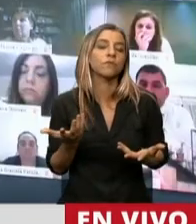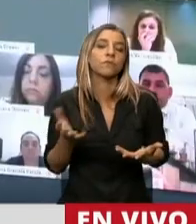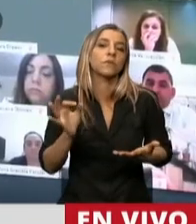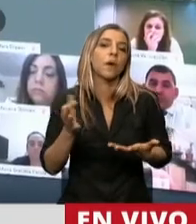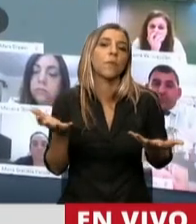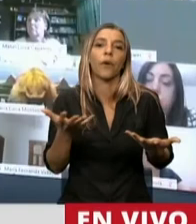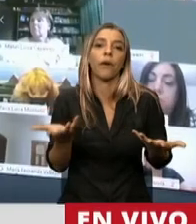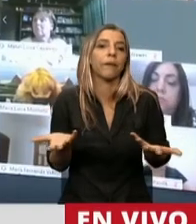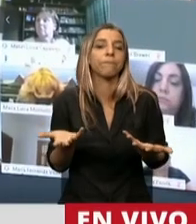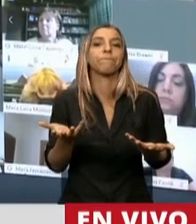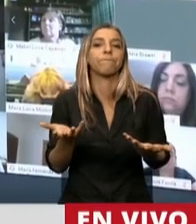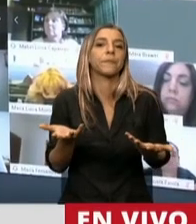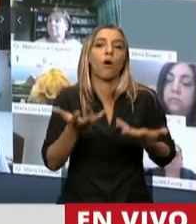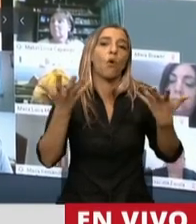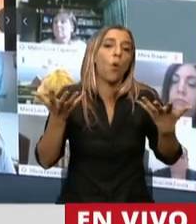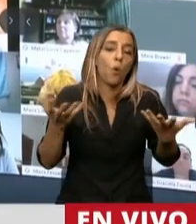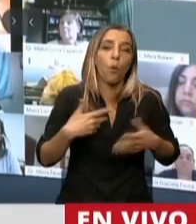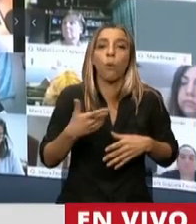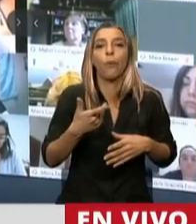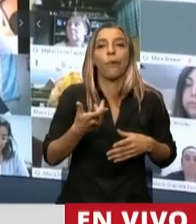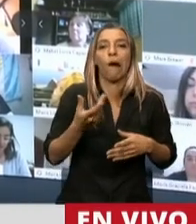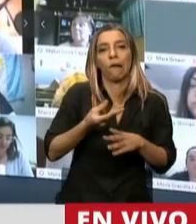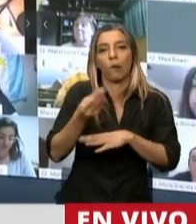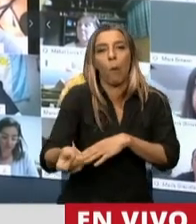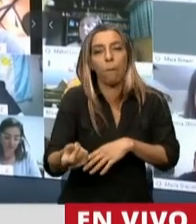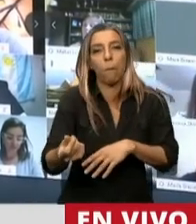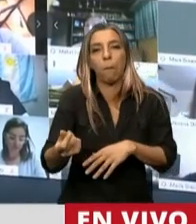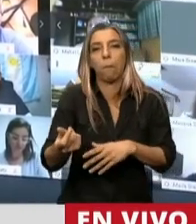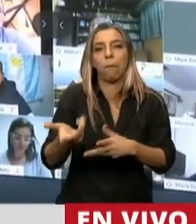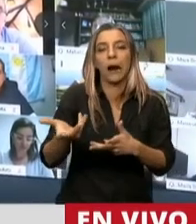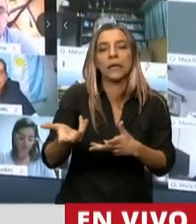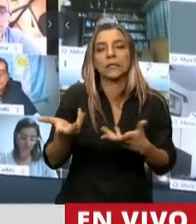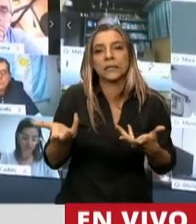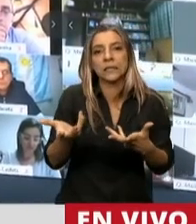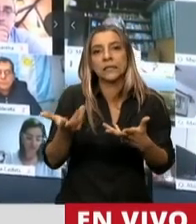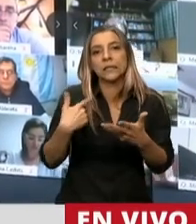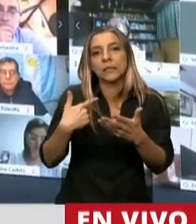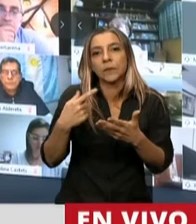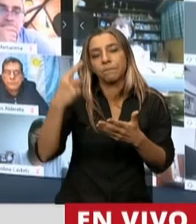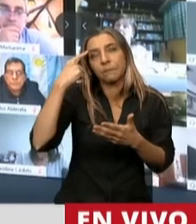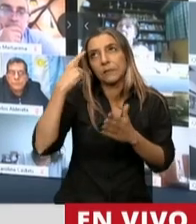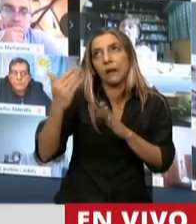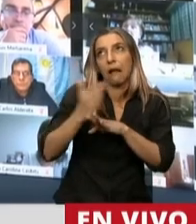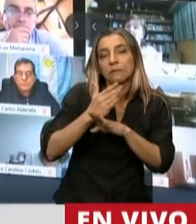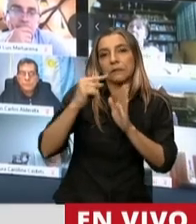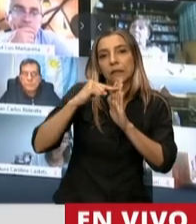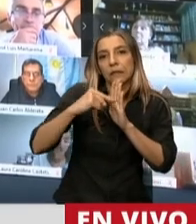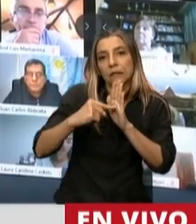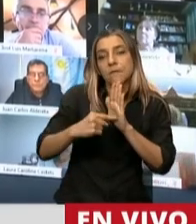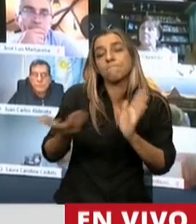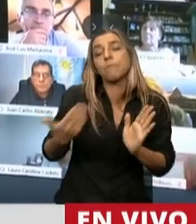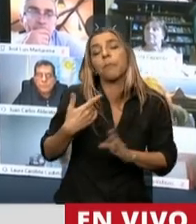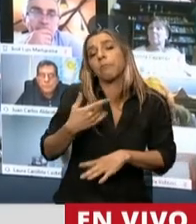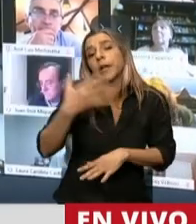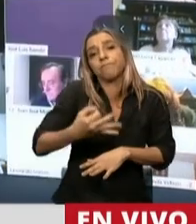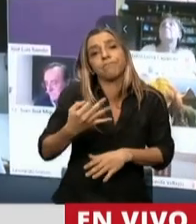nadie que tenga que comprar en la industria le guste cuando uno es comprador tener que generar estos detalles pero estos son los requisitos que la